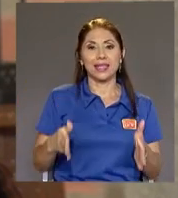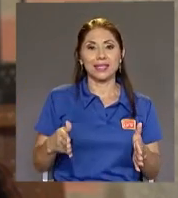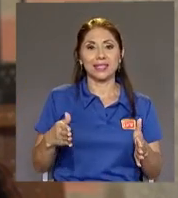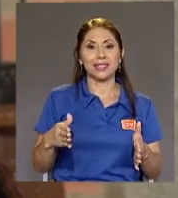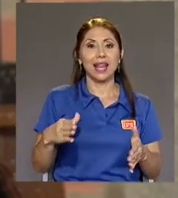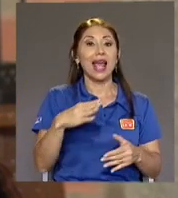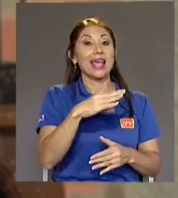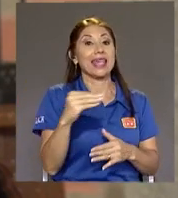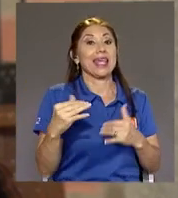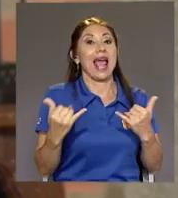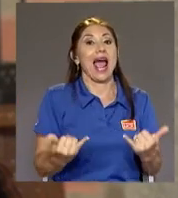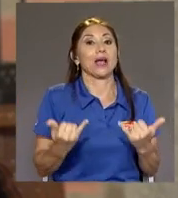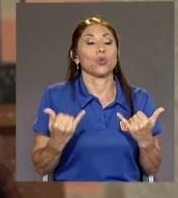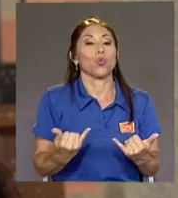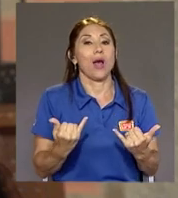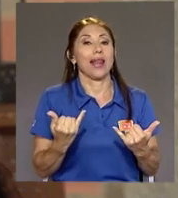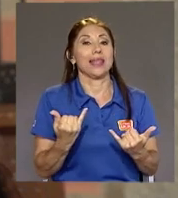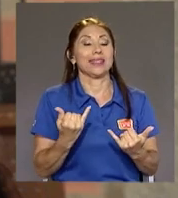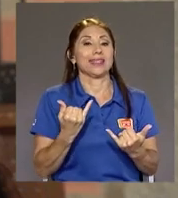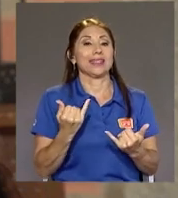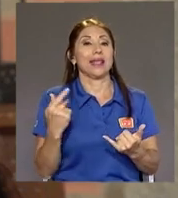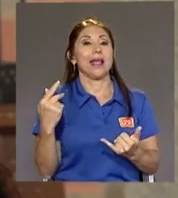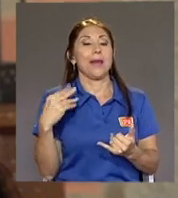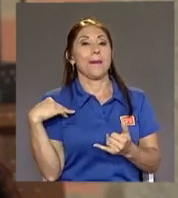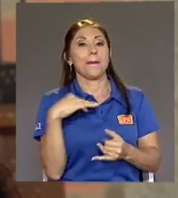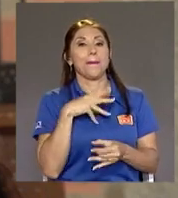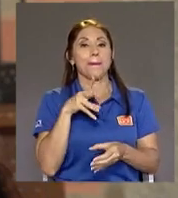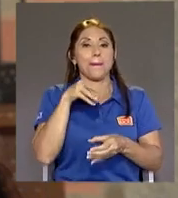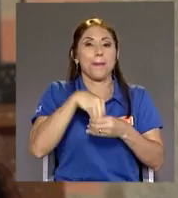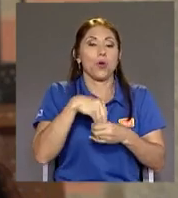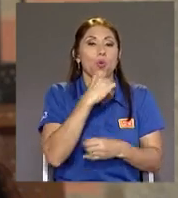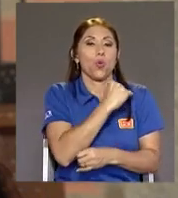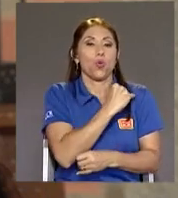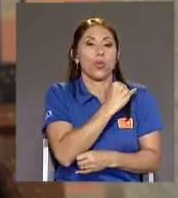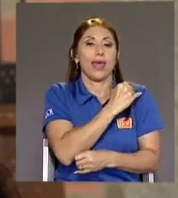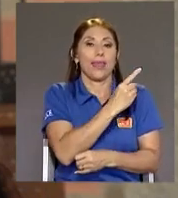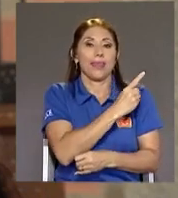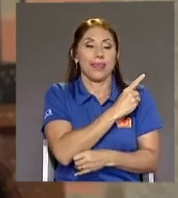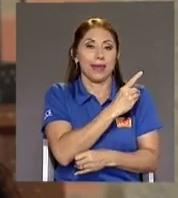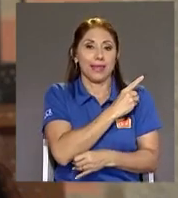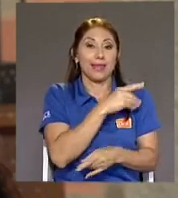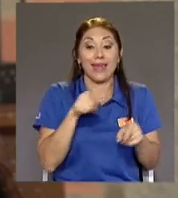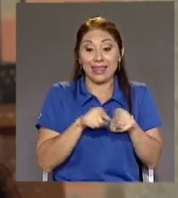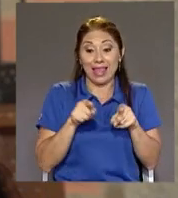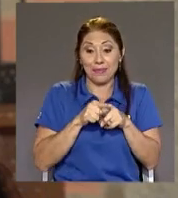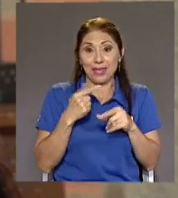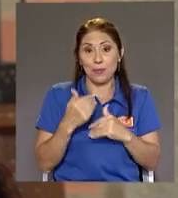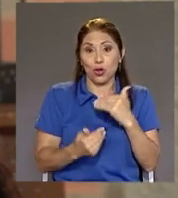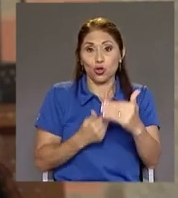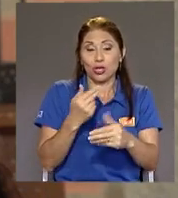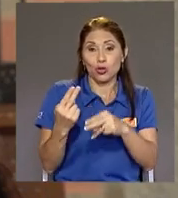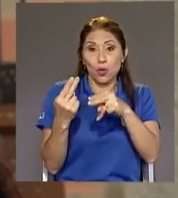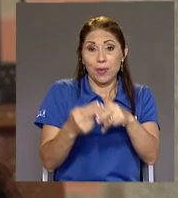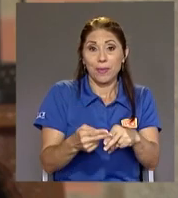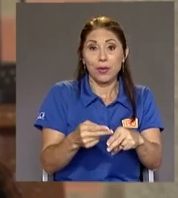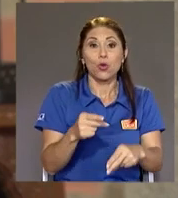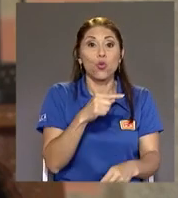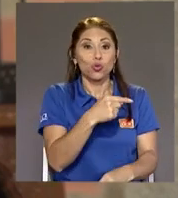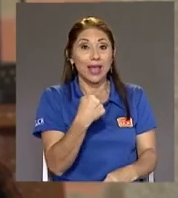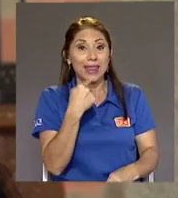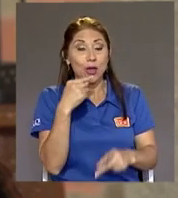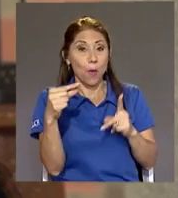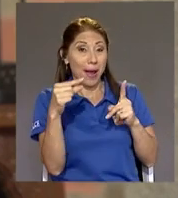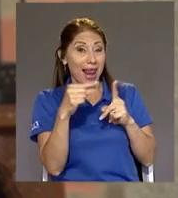de los actuales directivos Incluso los que están En proceso de nombramiento Usted dijo La palabra clave En el largo plazo